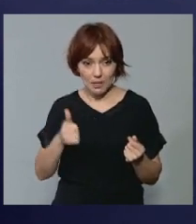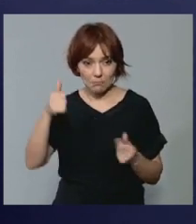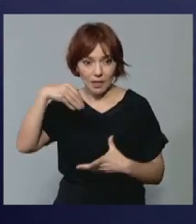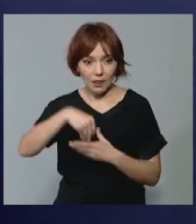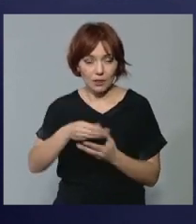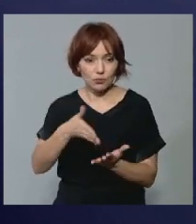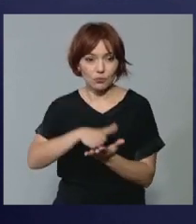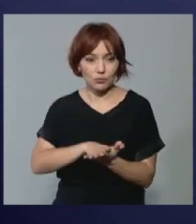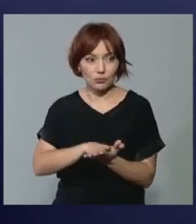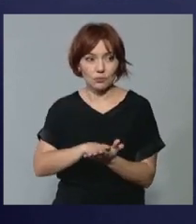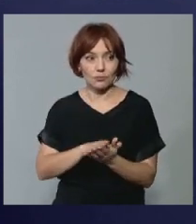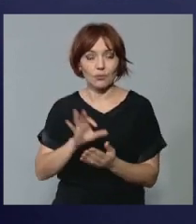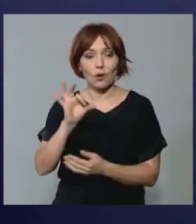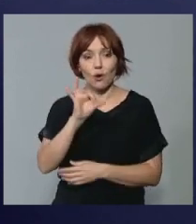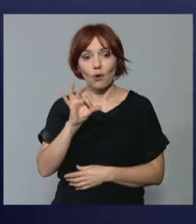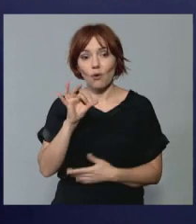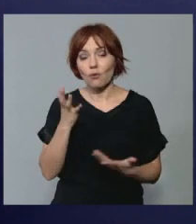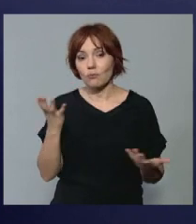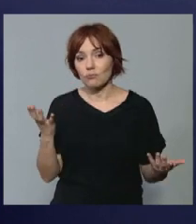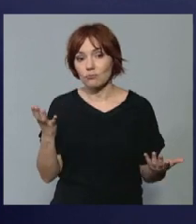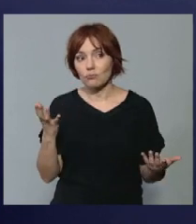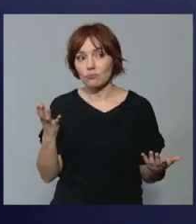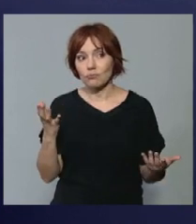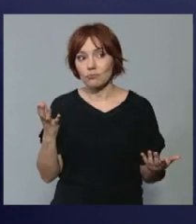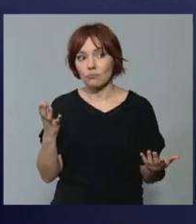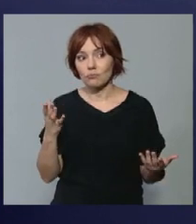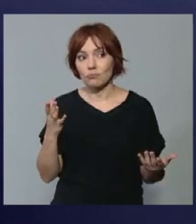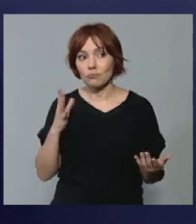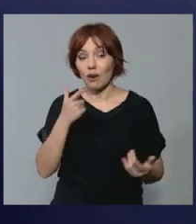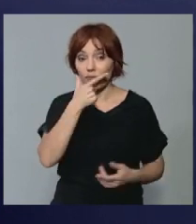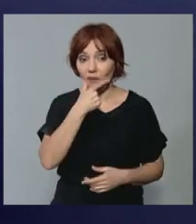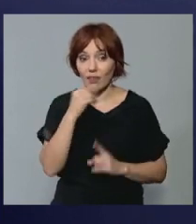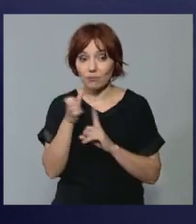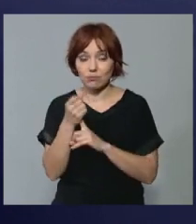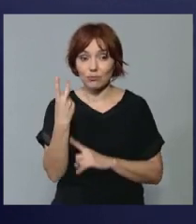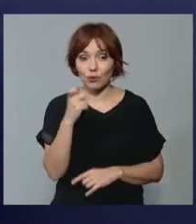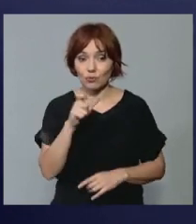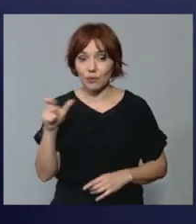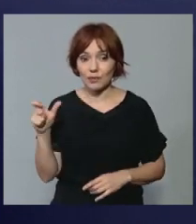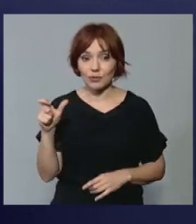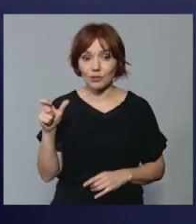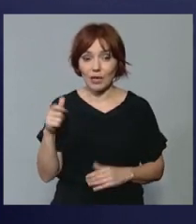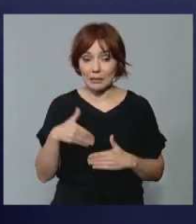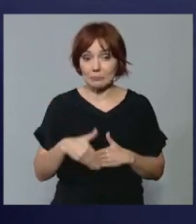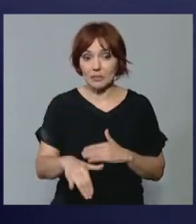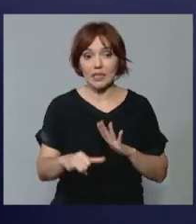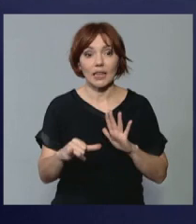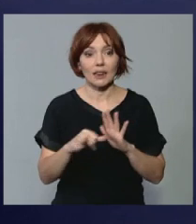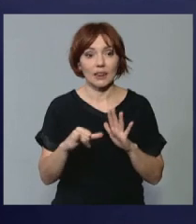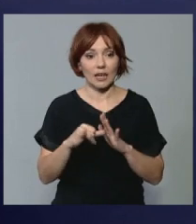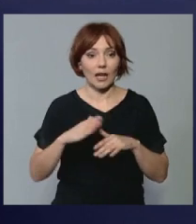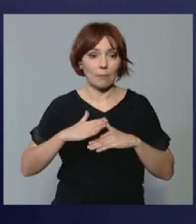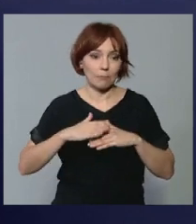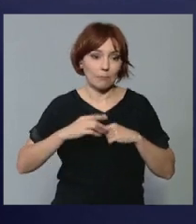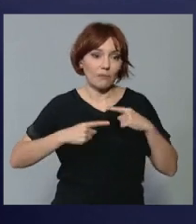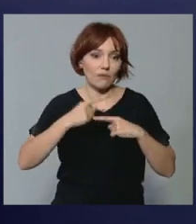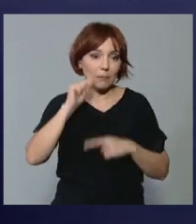o creen que en las próximas horas van a ir apareciendo y los familiares van a ir teniendo conocimiento de aquellos